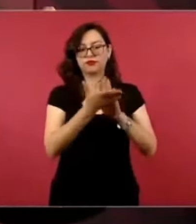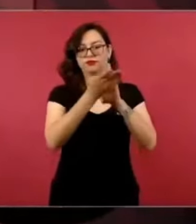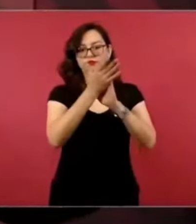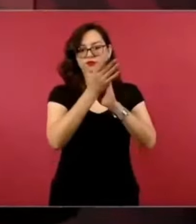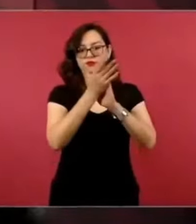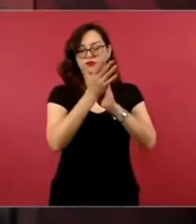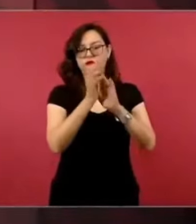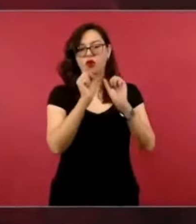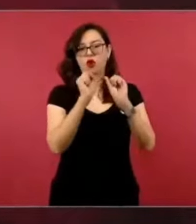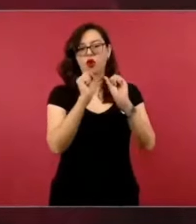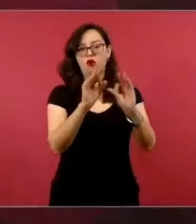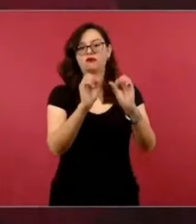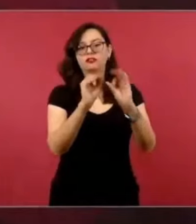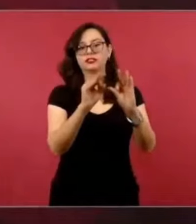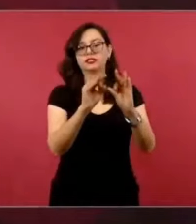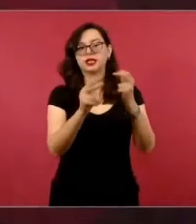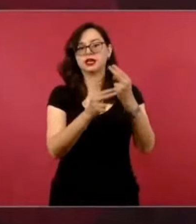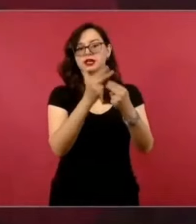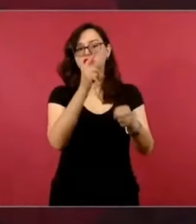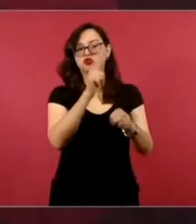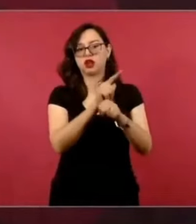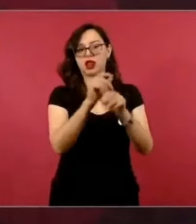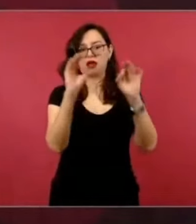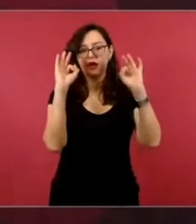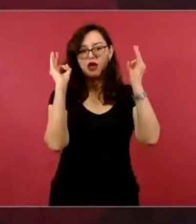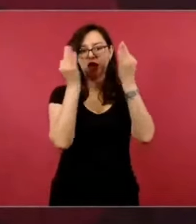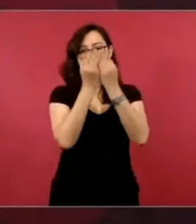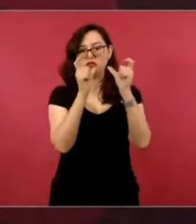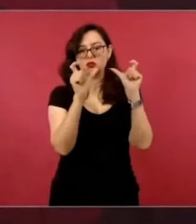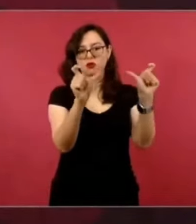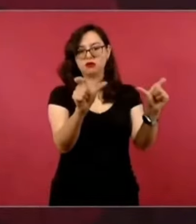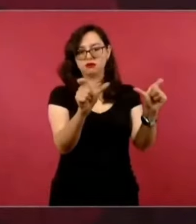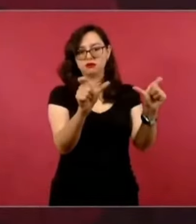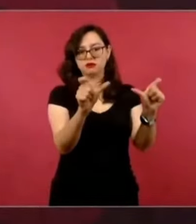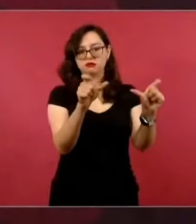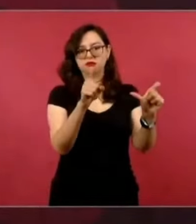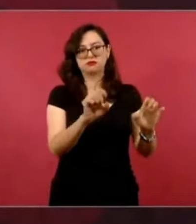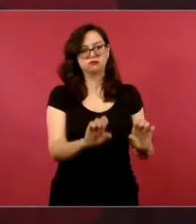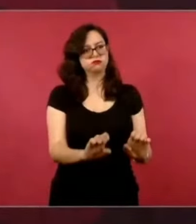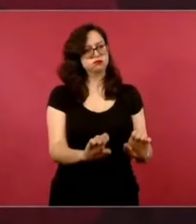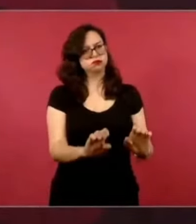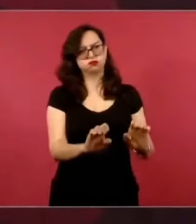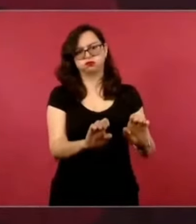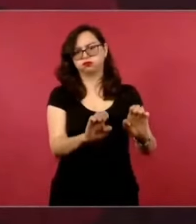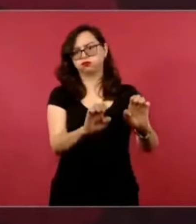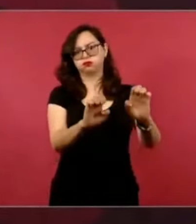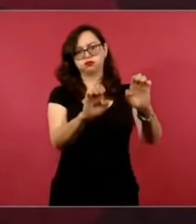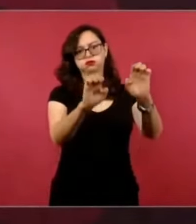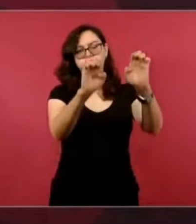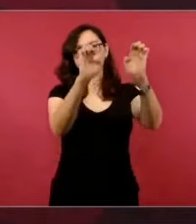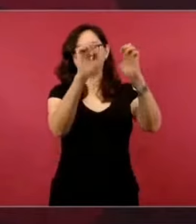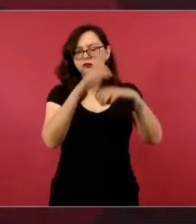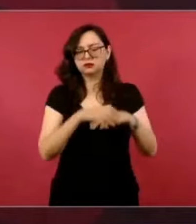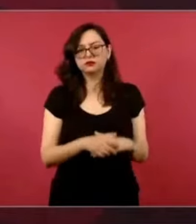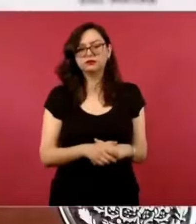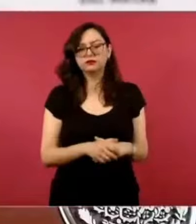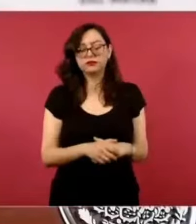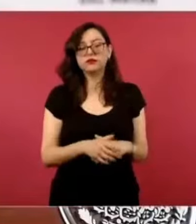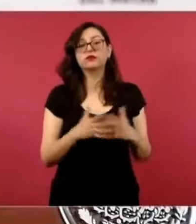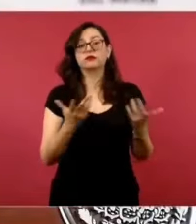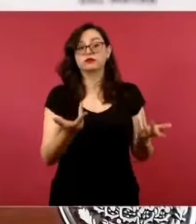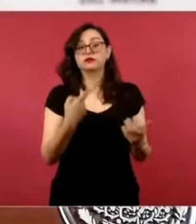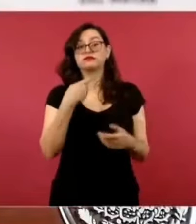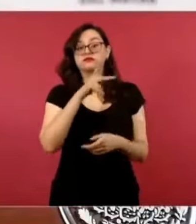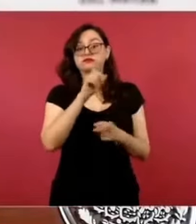de Aduanas. Y se tiene todo un complejo, son viviendas